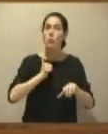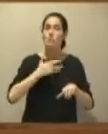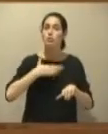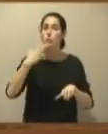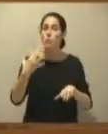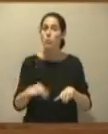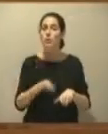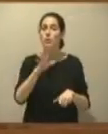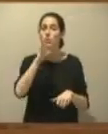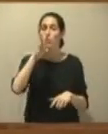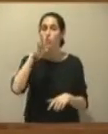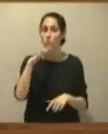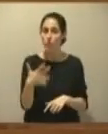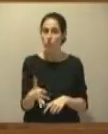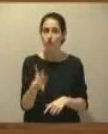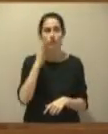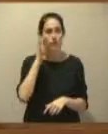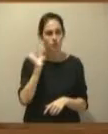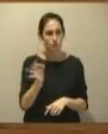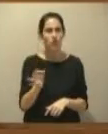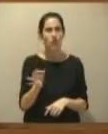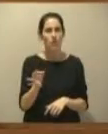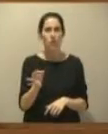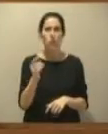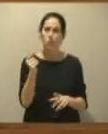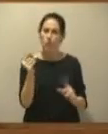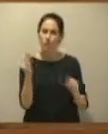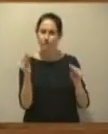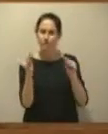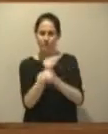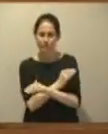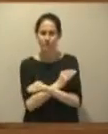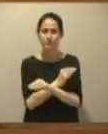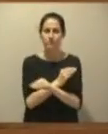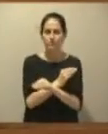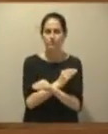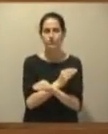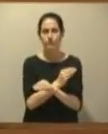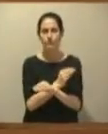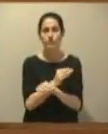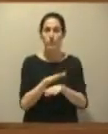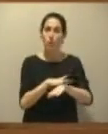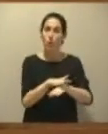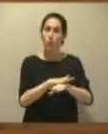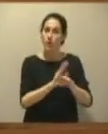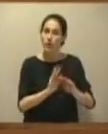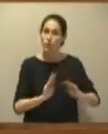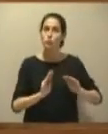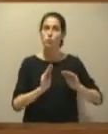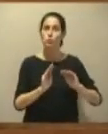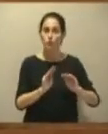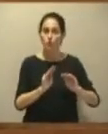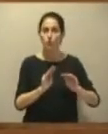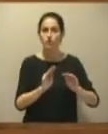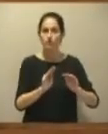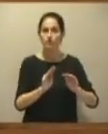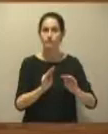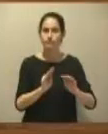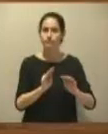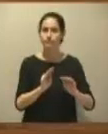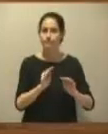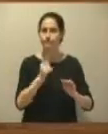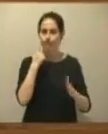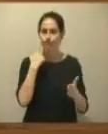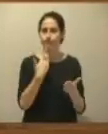que hay una cierta contraposición y yo creo que en eso su gobierno es muy